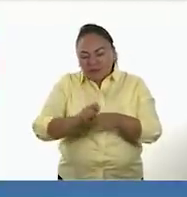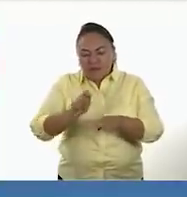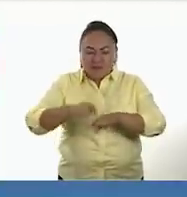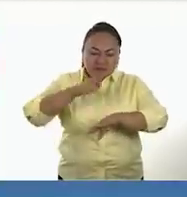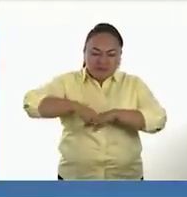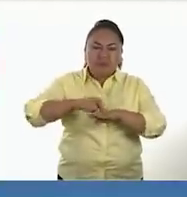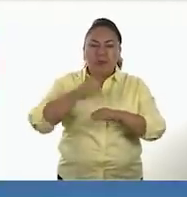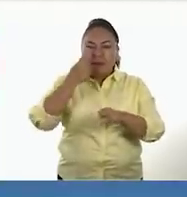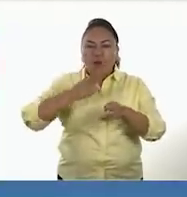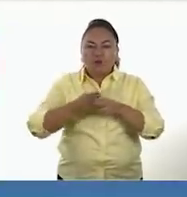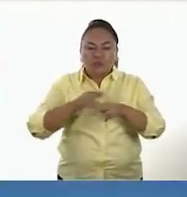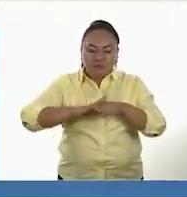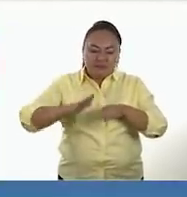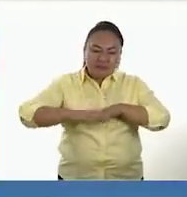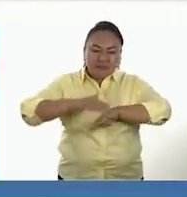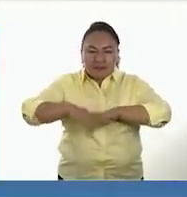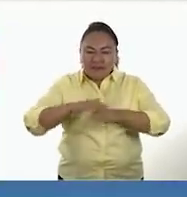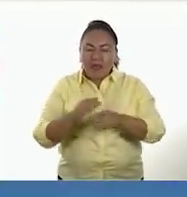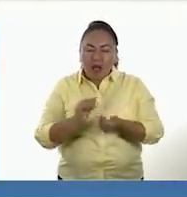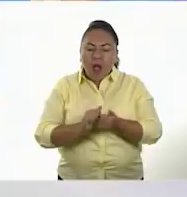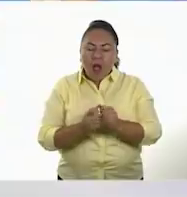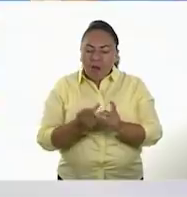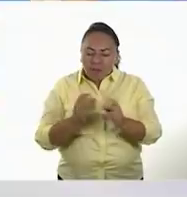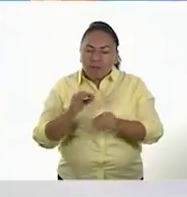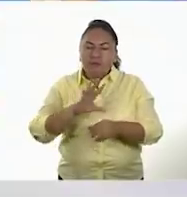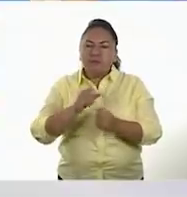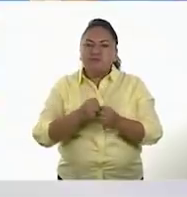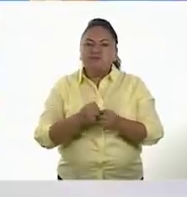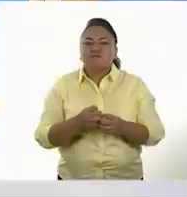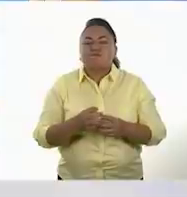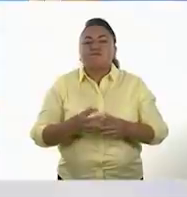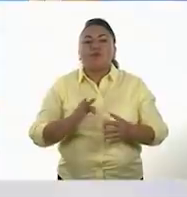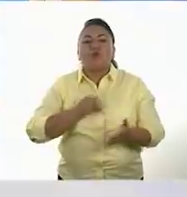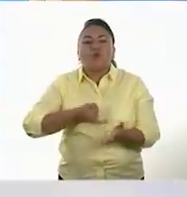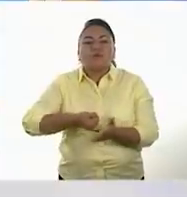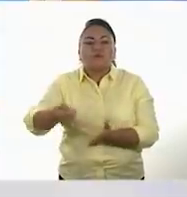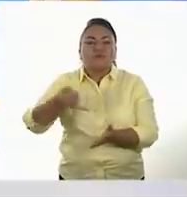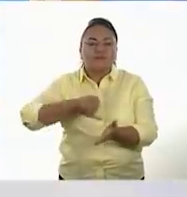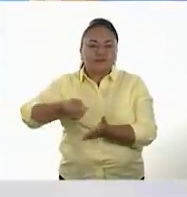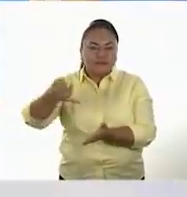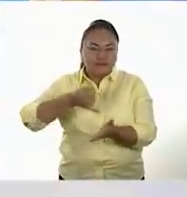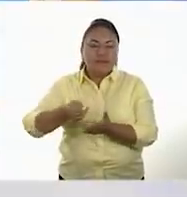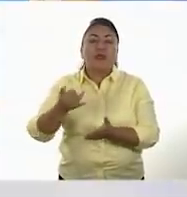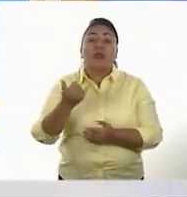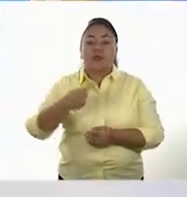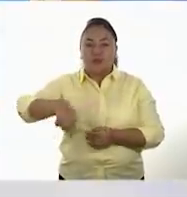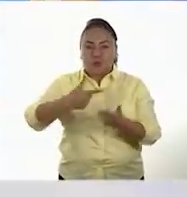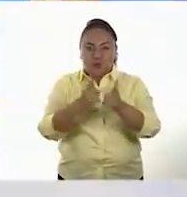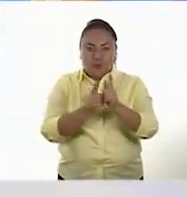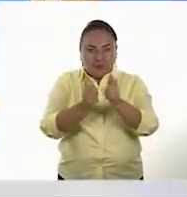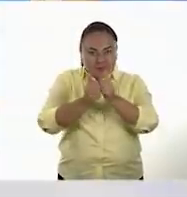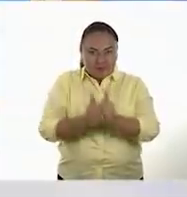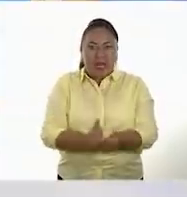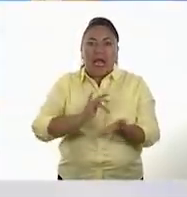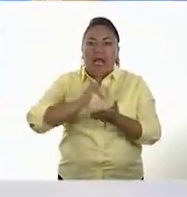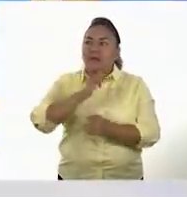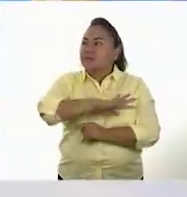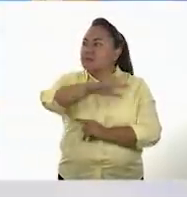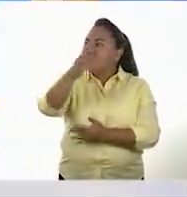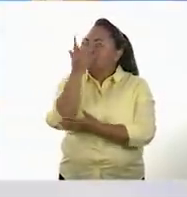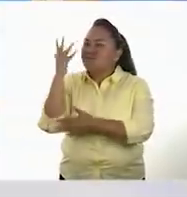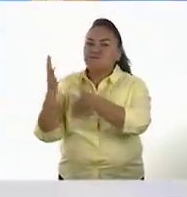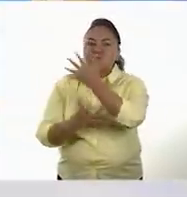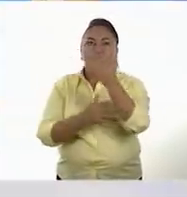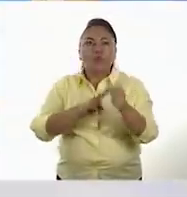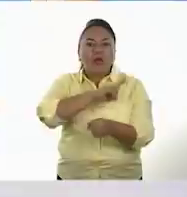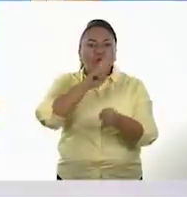facilitación de la agricultura. Ok. esto permitió a los grupos sedentarios dentro de la naturaleza empezar, lo que te